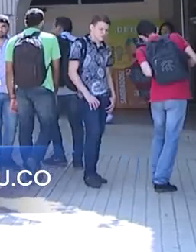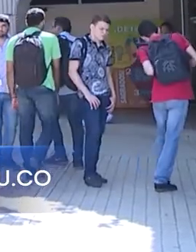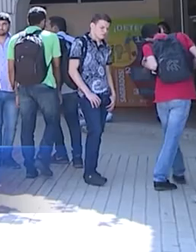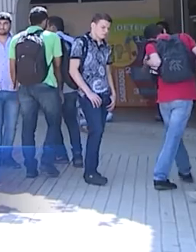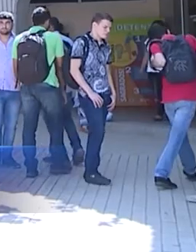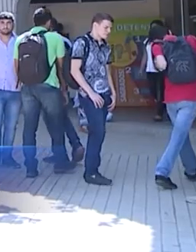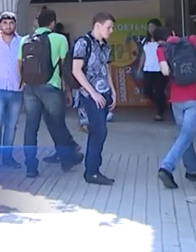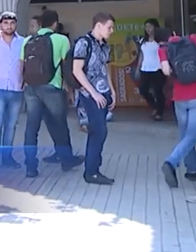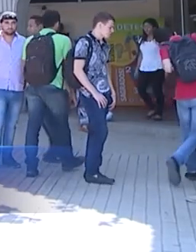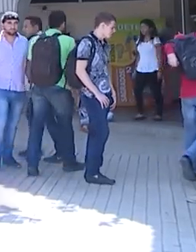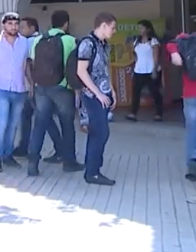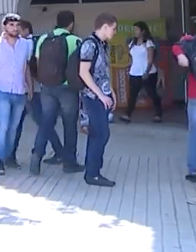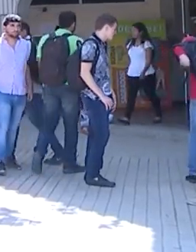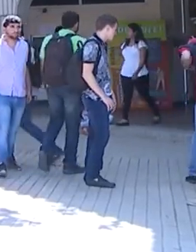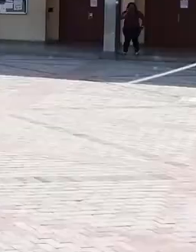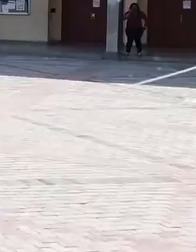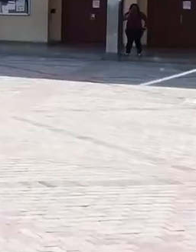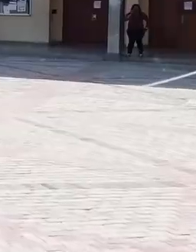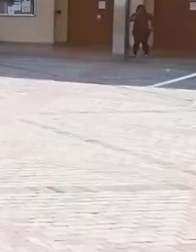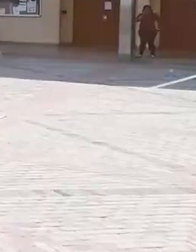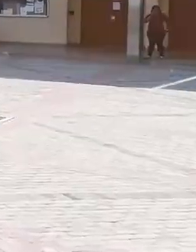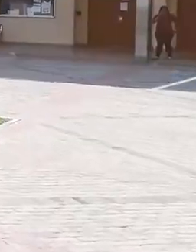Unimagdalena Punto Edu Punto Co